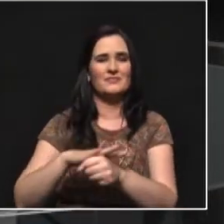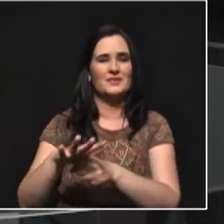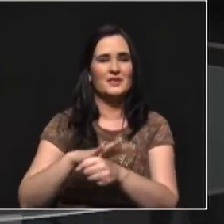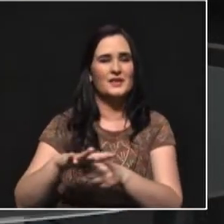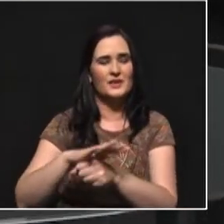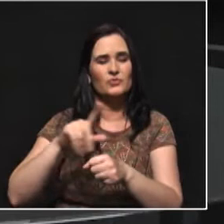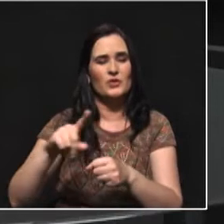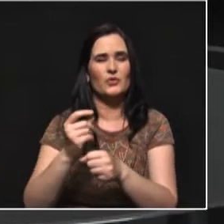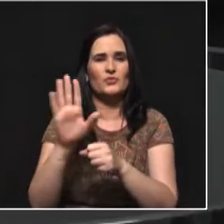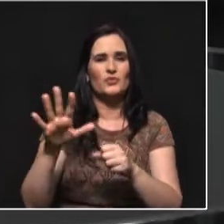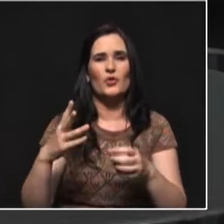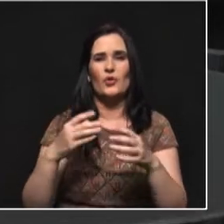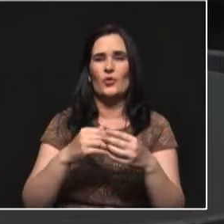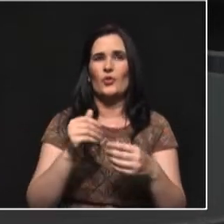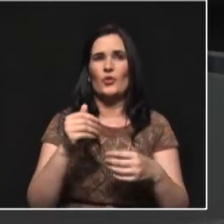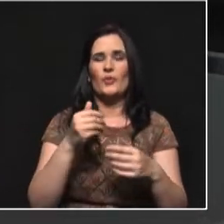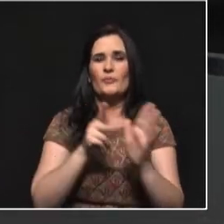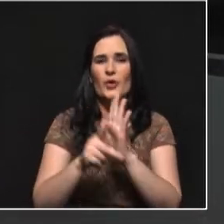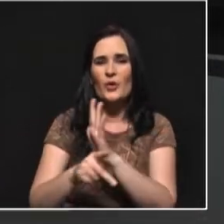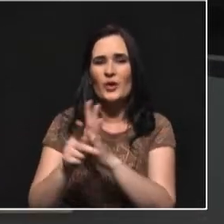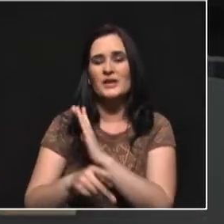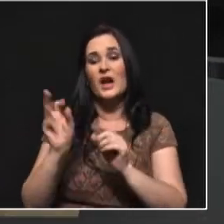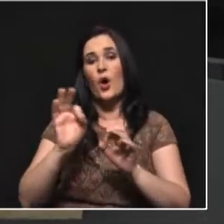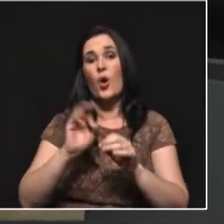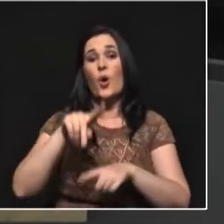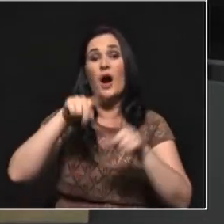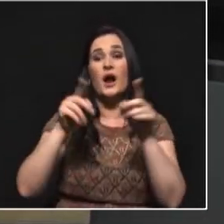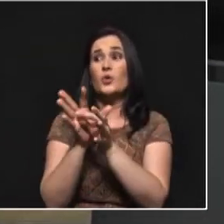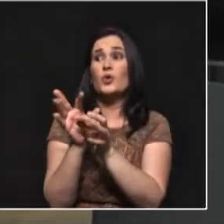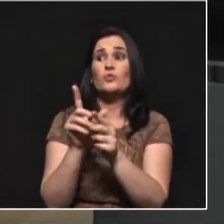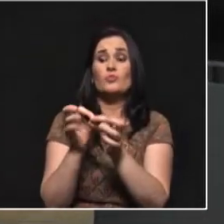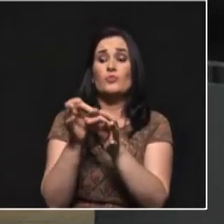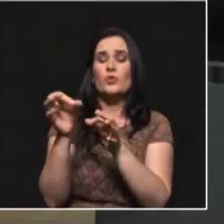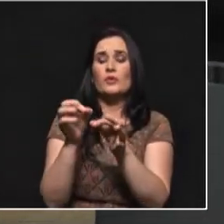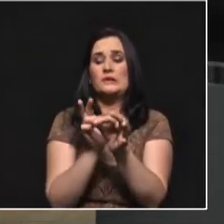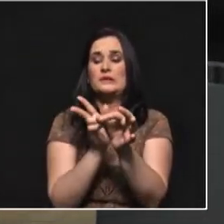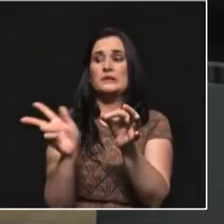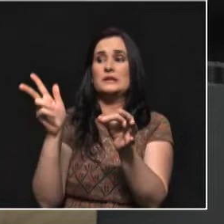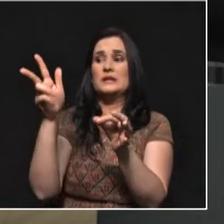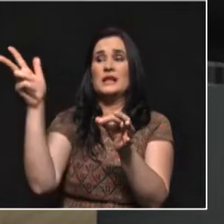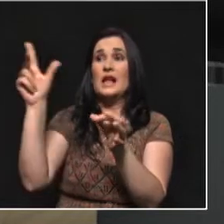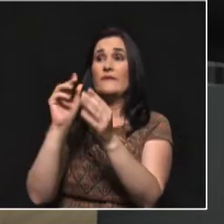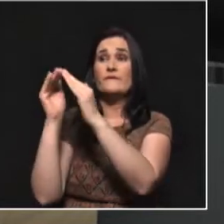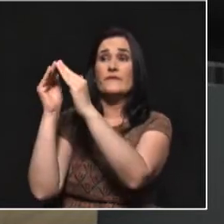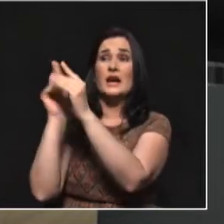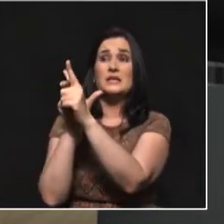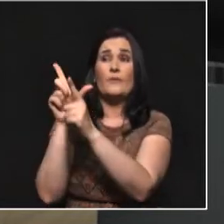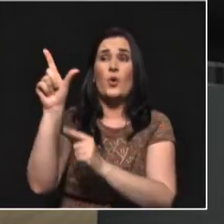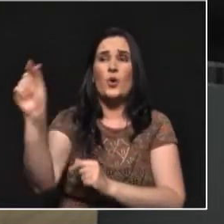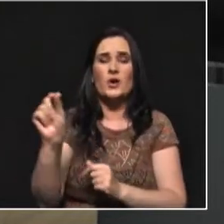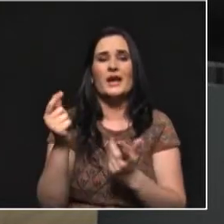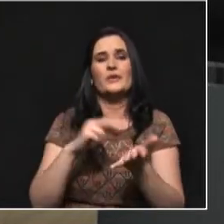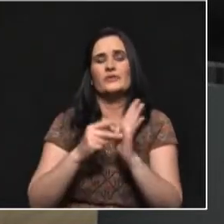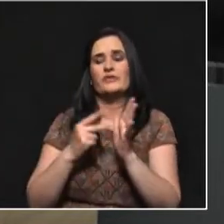que, por ejemplo, la población vive muy alejada de las cabeceras municipales y, por tanto, de las mesas electorales. Entonces, son muchos